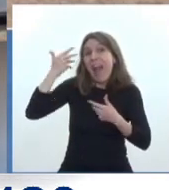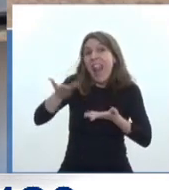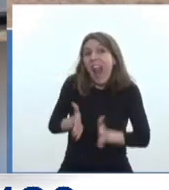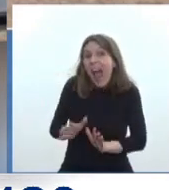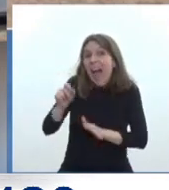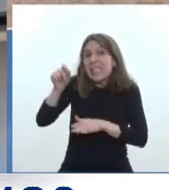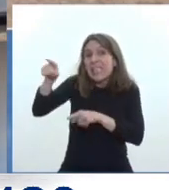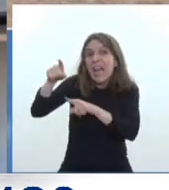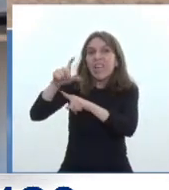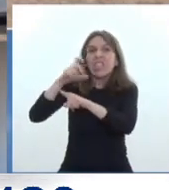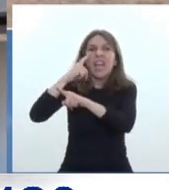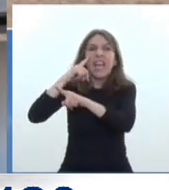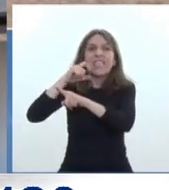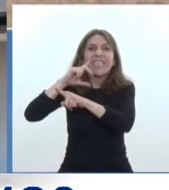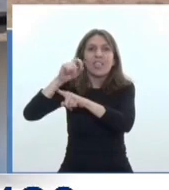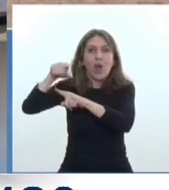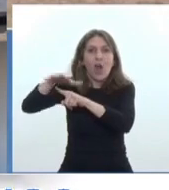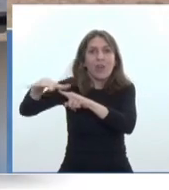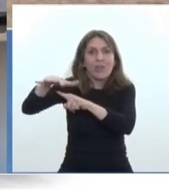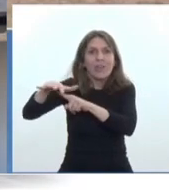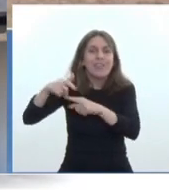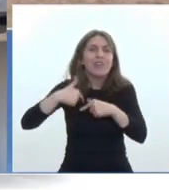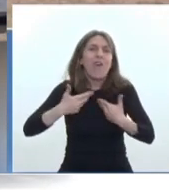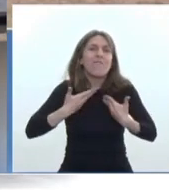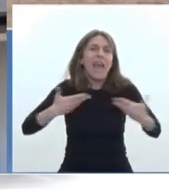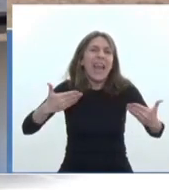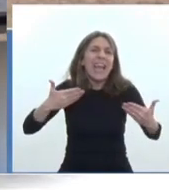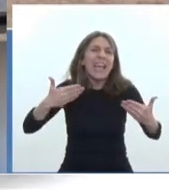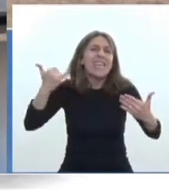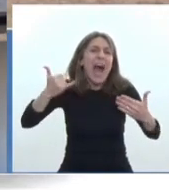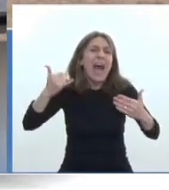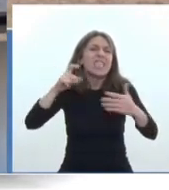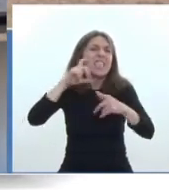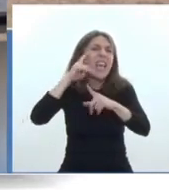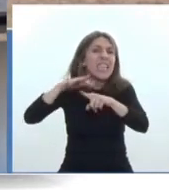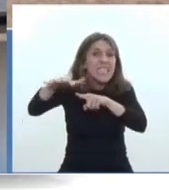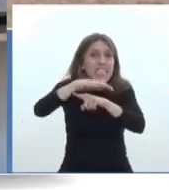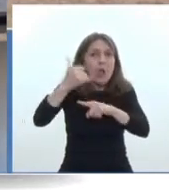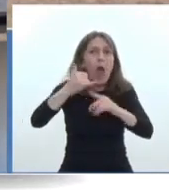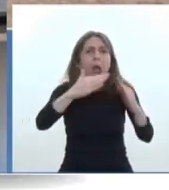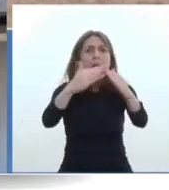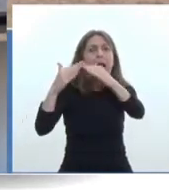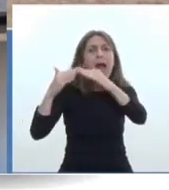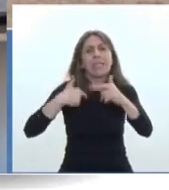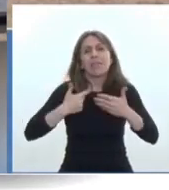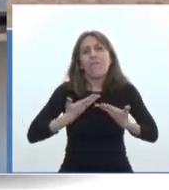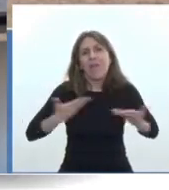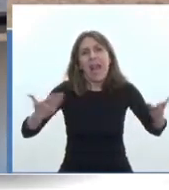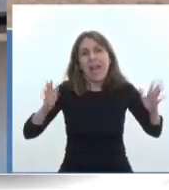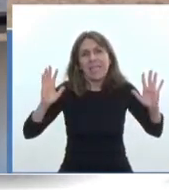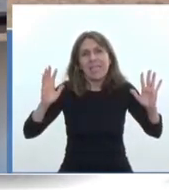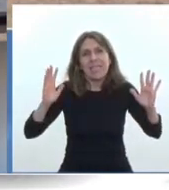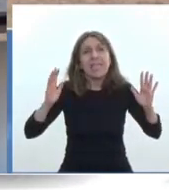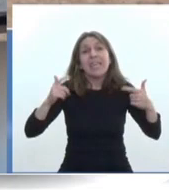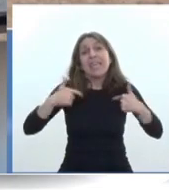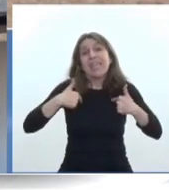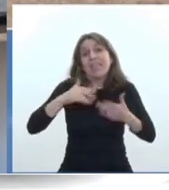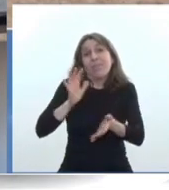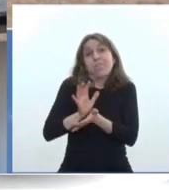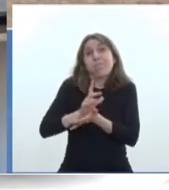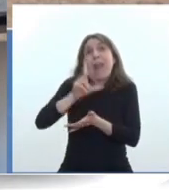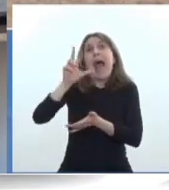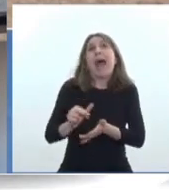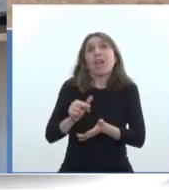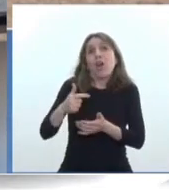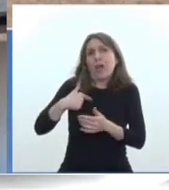feliz de que Chilecito tenga esas casas, muy feliz. Mi padre además, como buen riojano, quería pasar el verano a